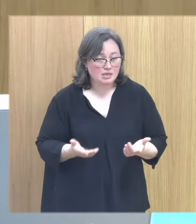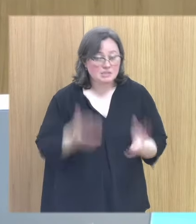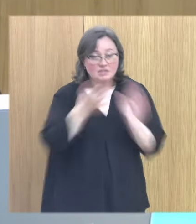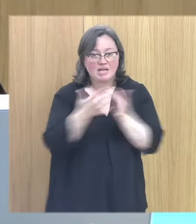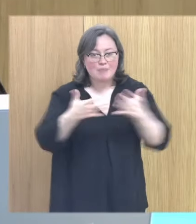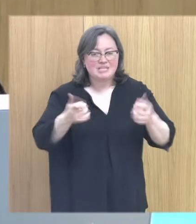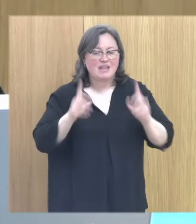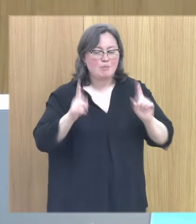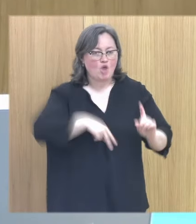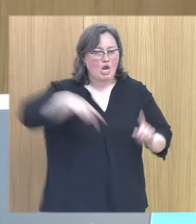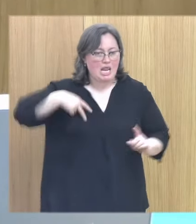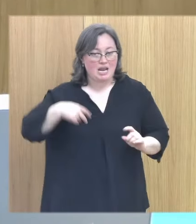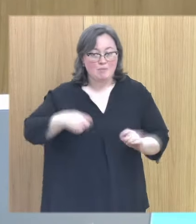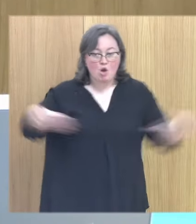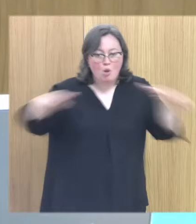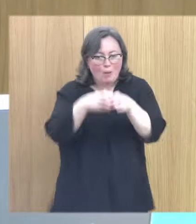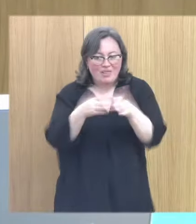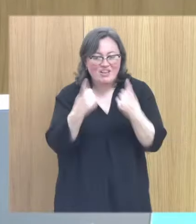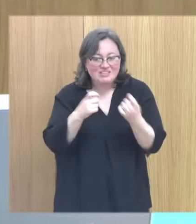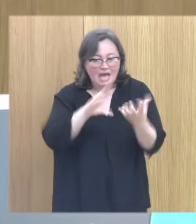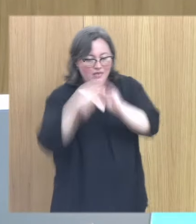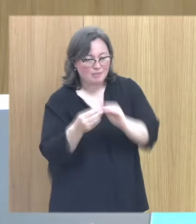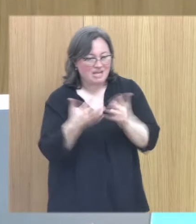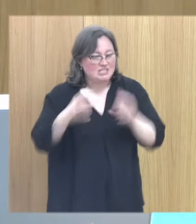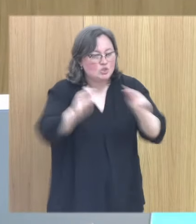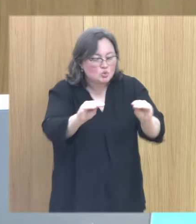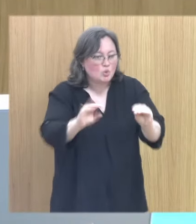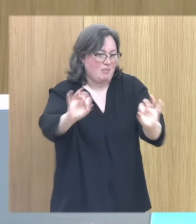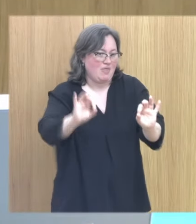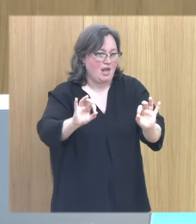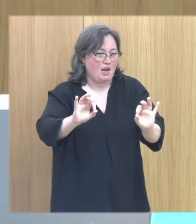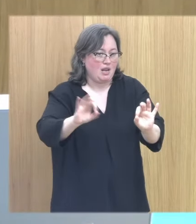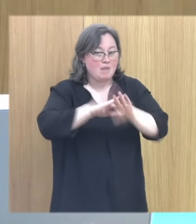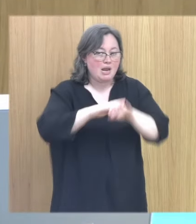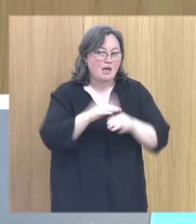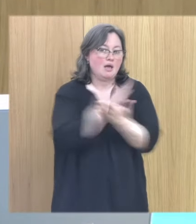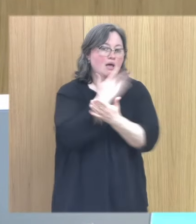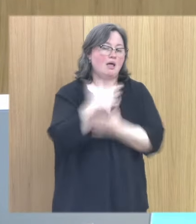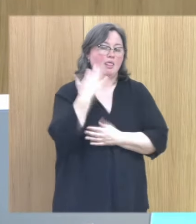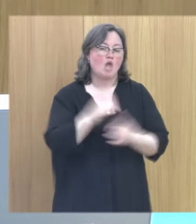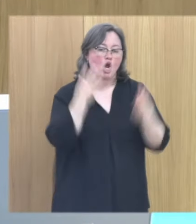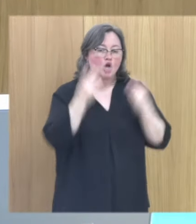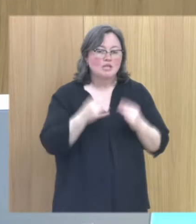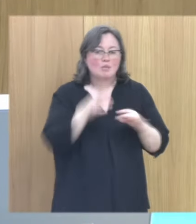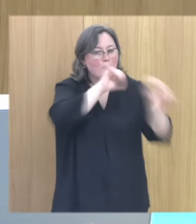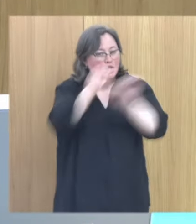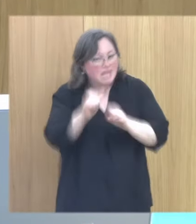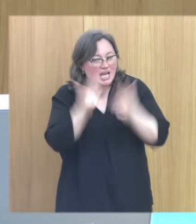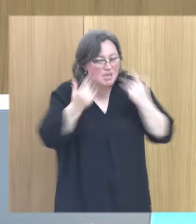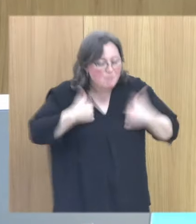mensajes de prevención genéricos para una población que necesita unos mensajes específicos y aprender a distinguir lo que es un contacto físico protector